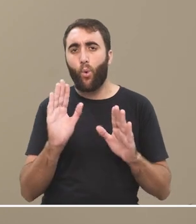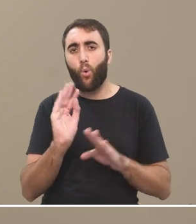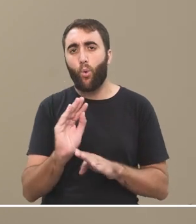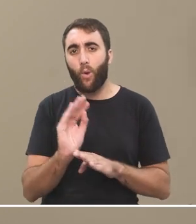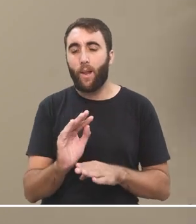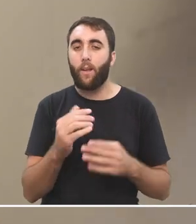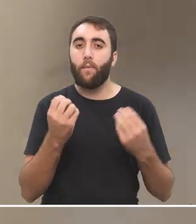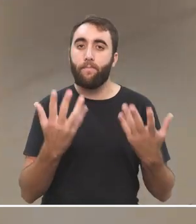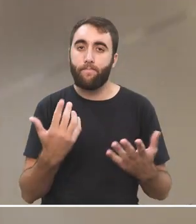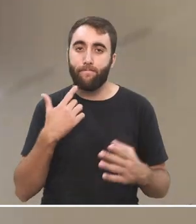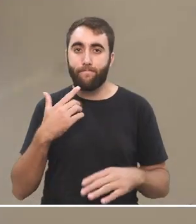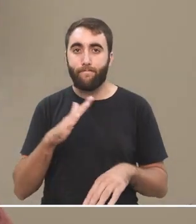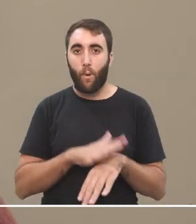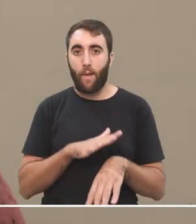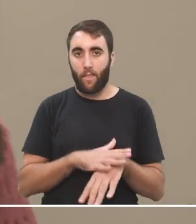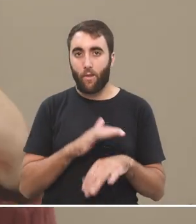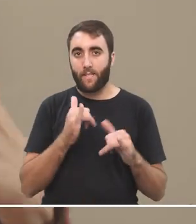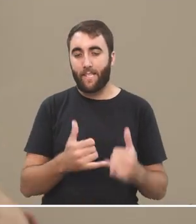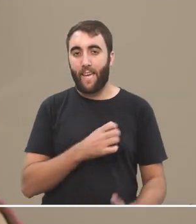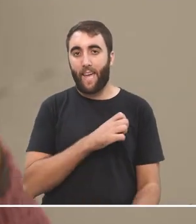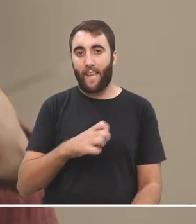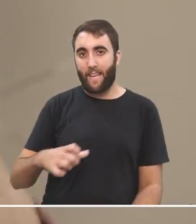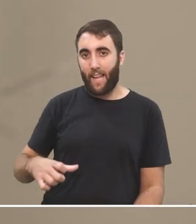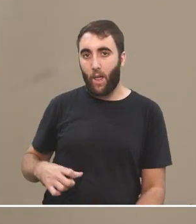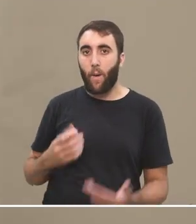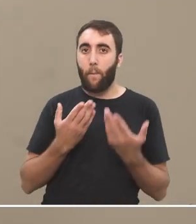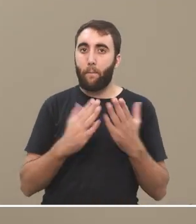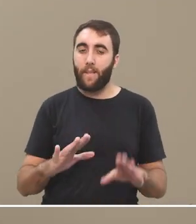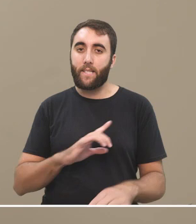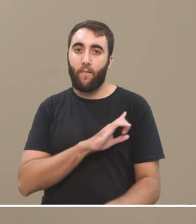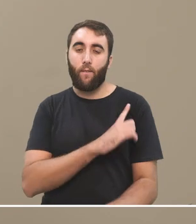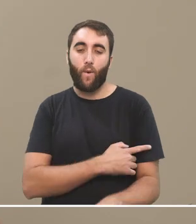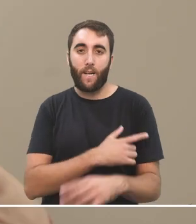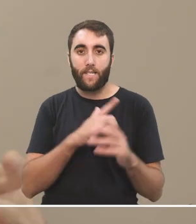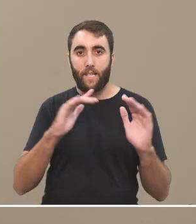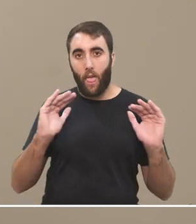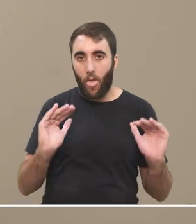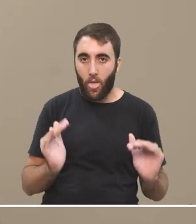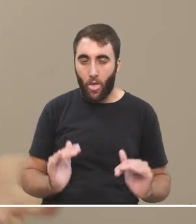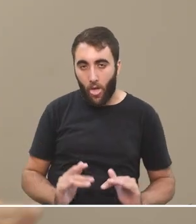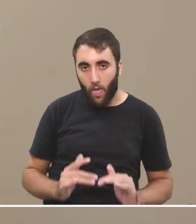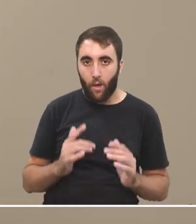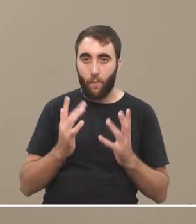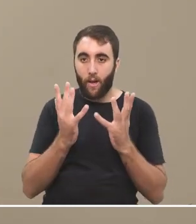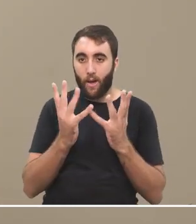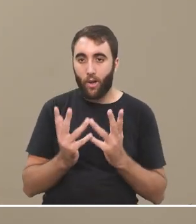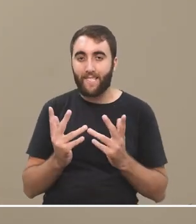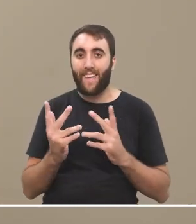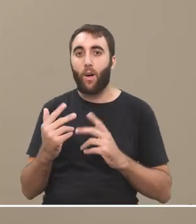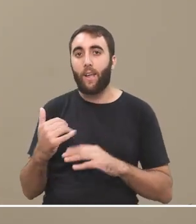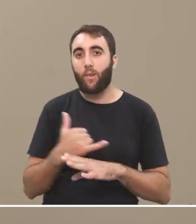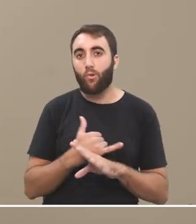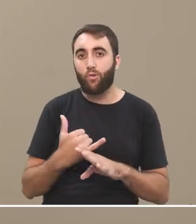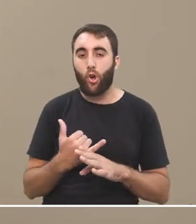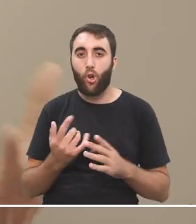Bueno, probablemente en el momento que el Estado empieza a perder fuerza como institución organizadora de la sociedad,